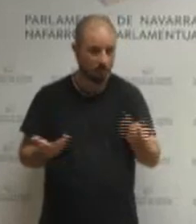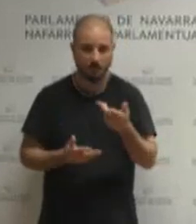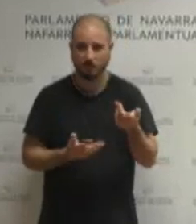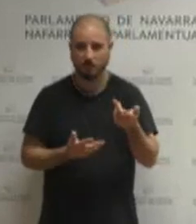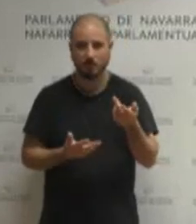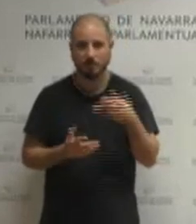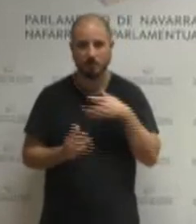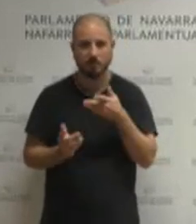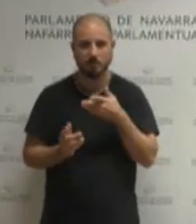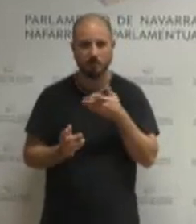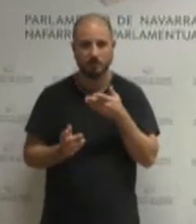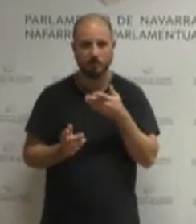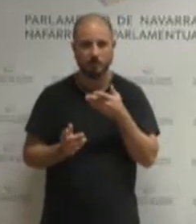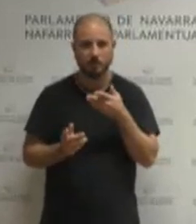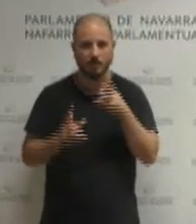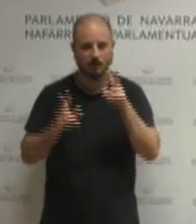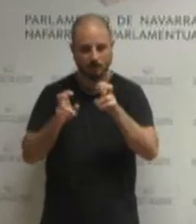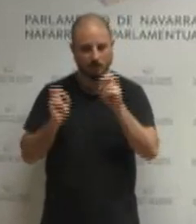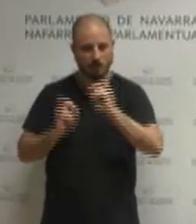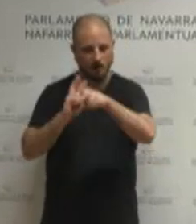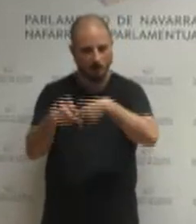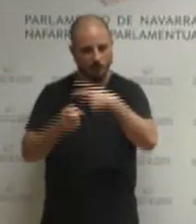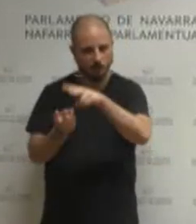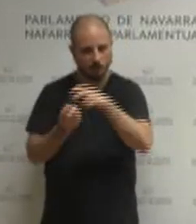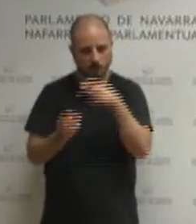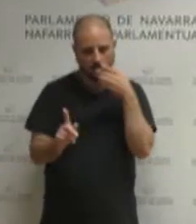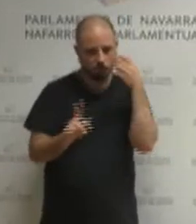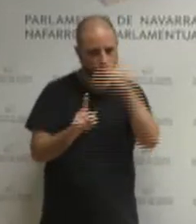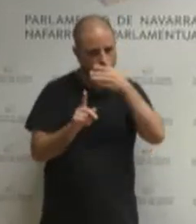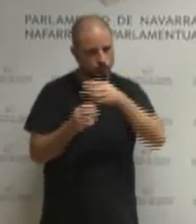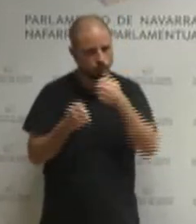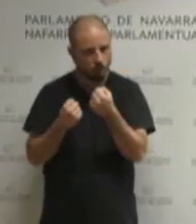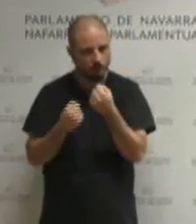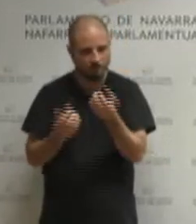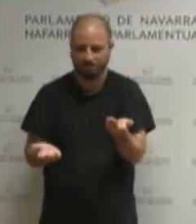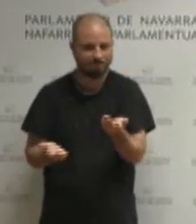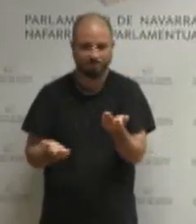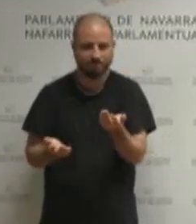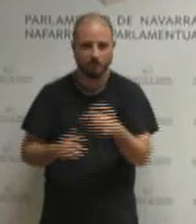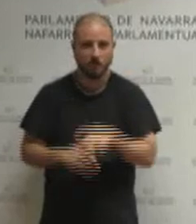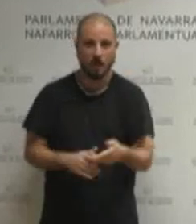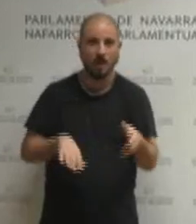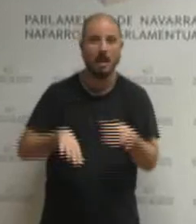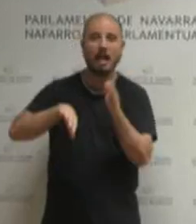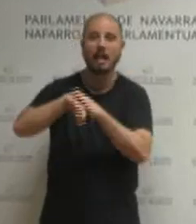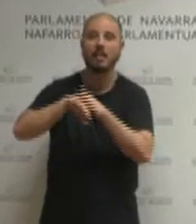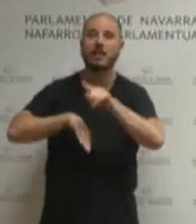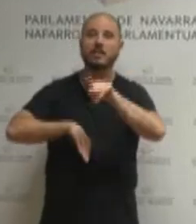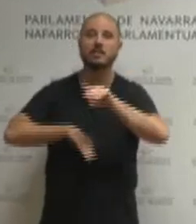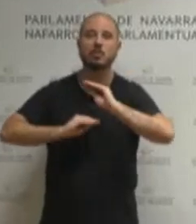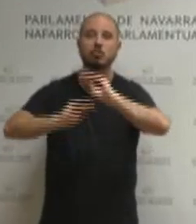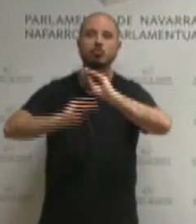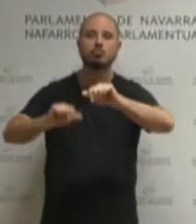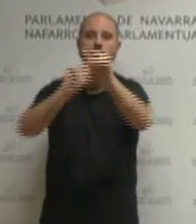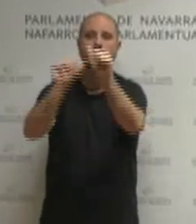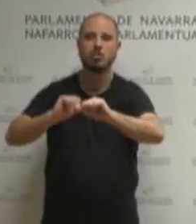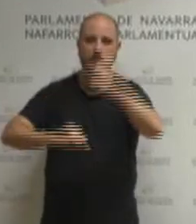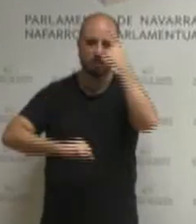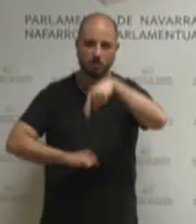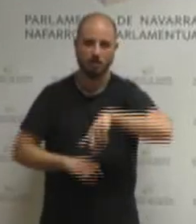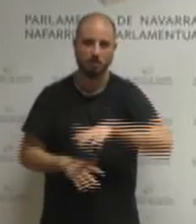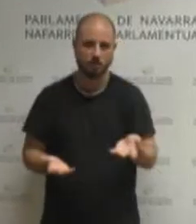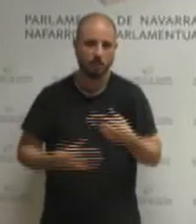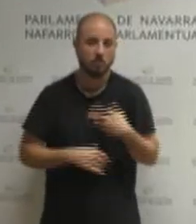profundidad que requiere esta cuestión la derecha ya sabemos el modelo que defiende pero bueno en Reino Unido 43 días